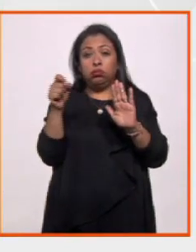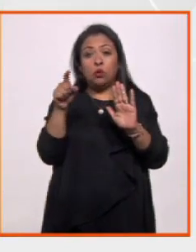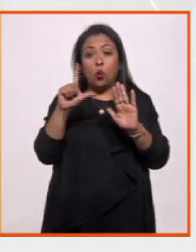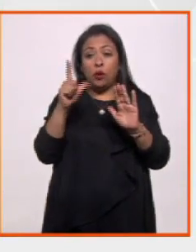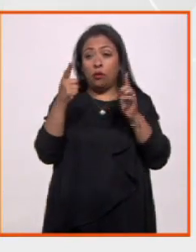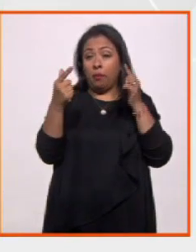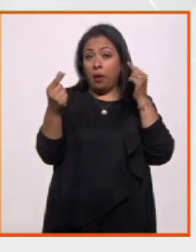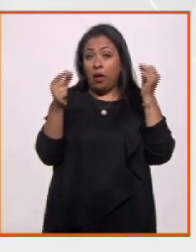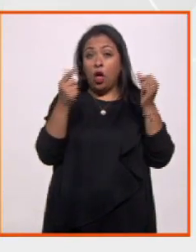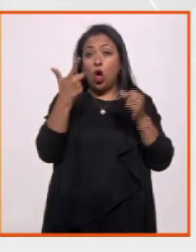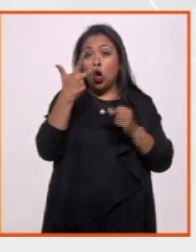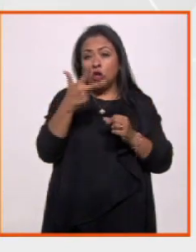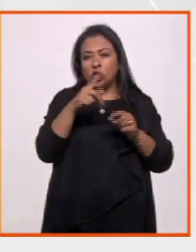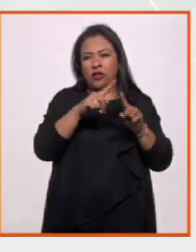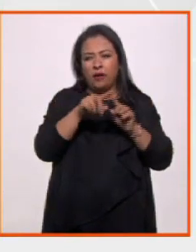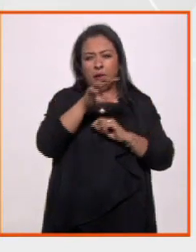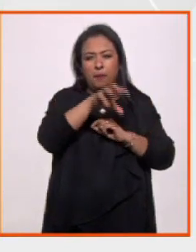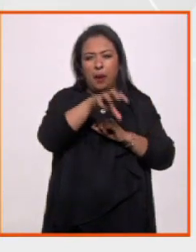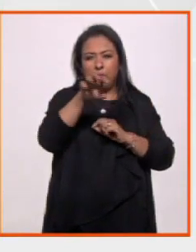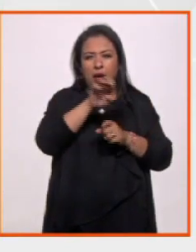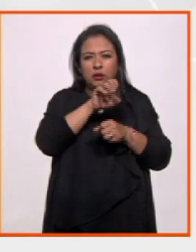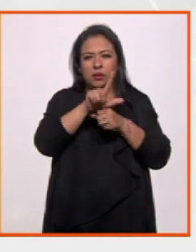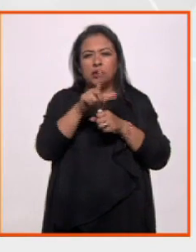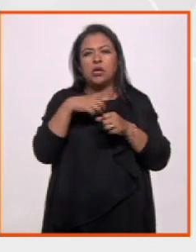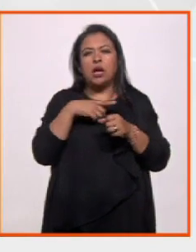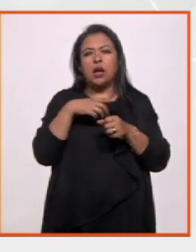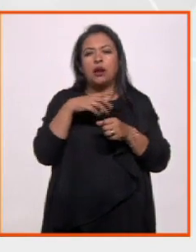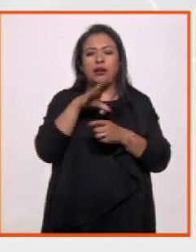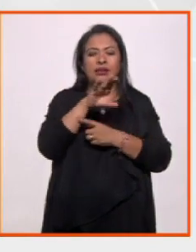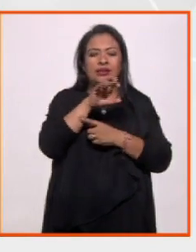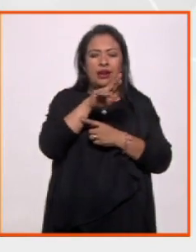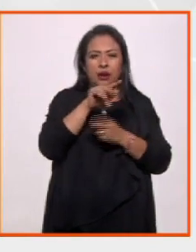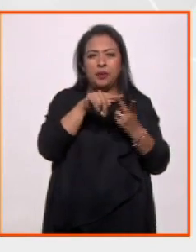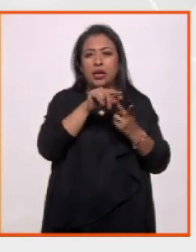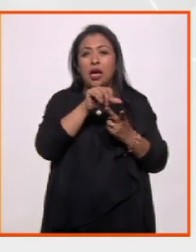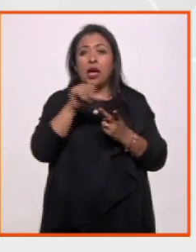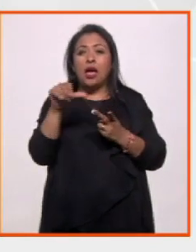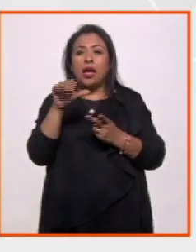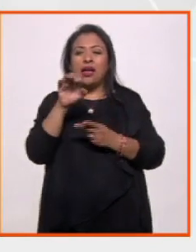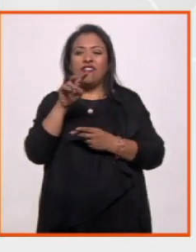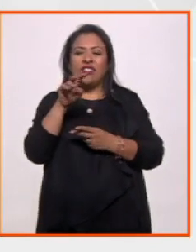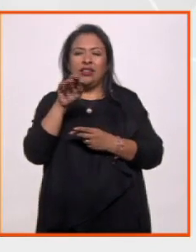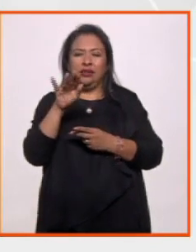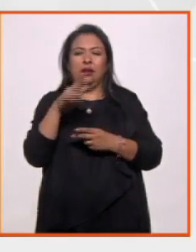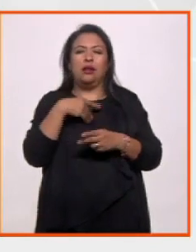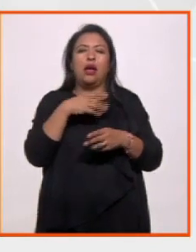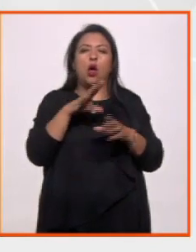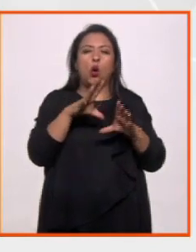de sus ocho especialidades, desde la cerámica hasta la evanestería.